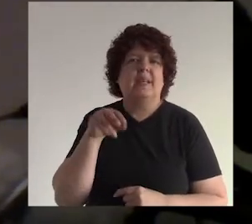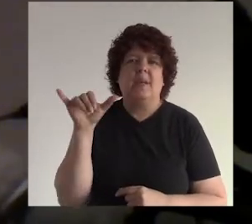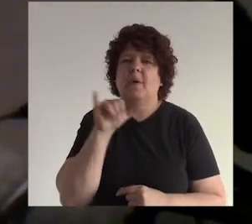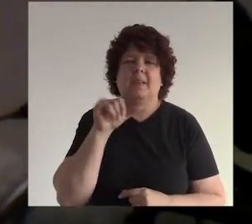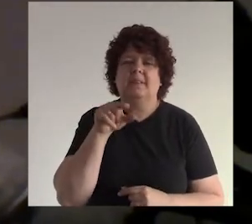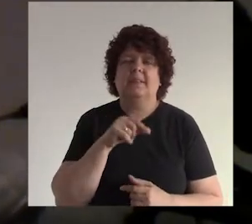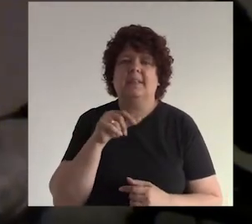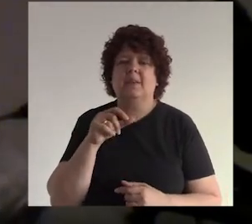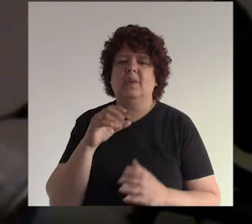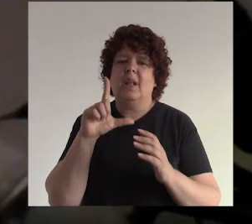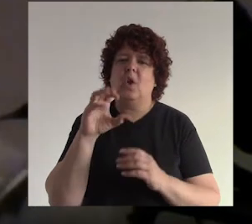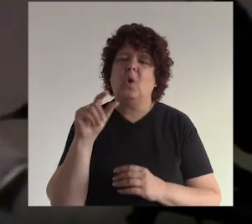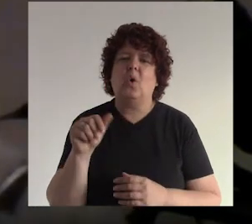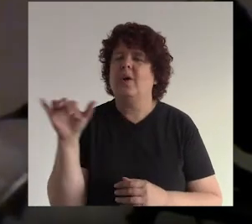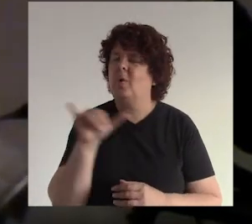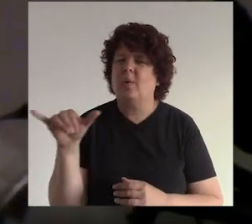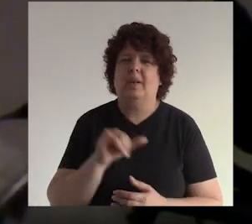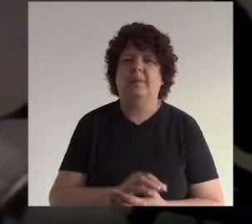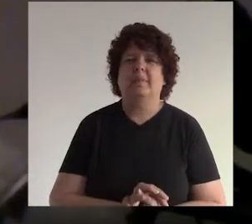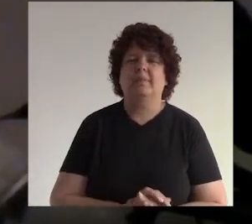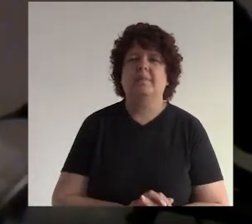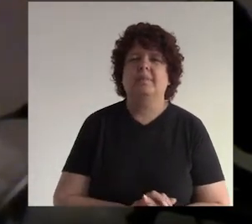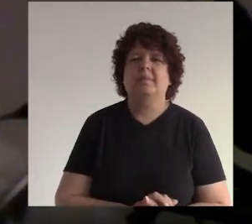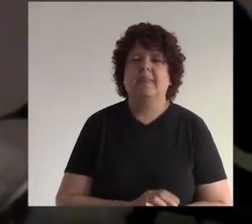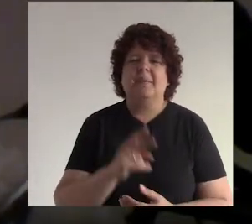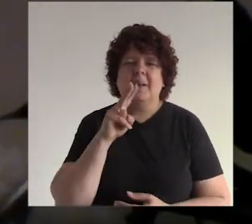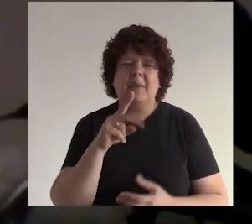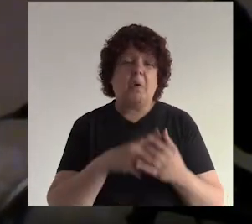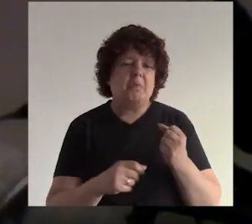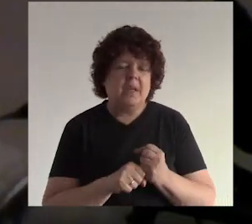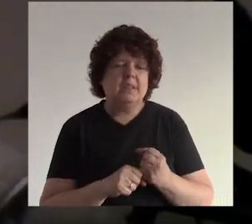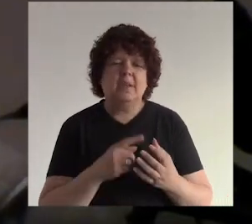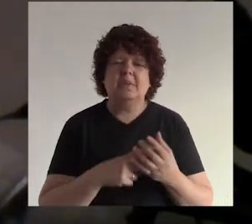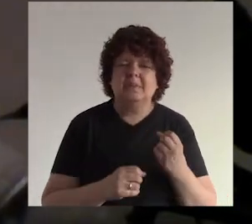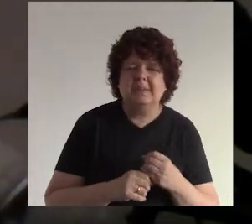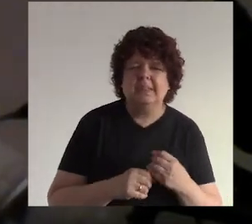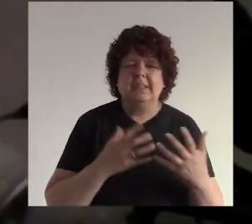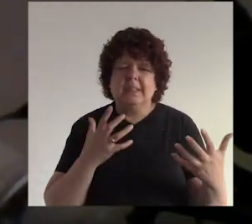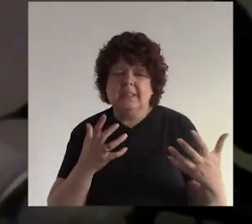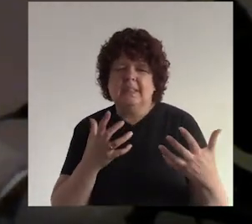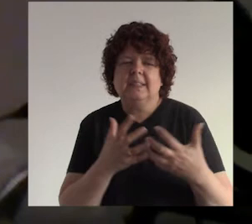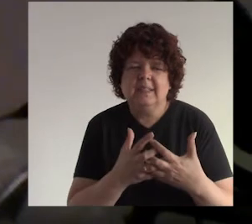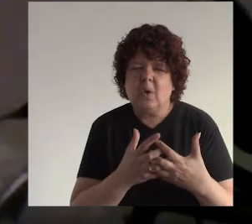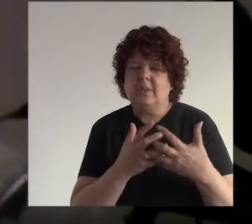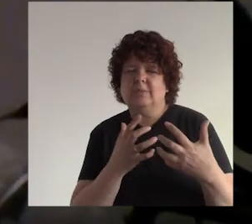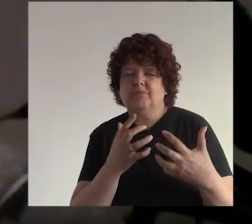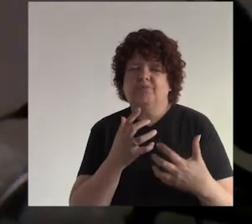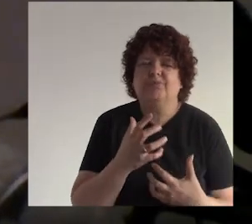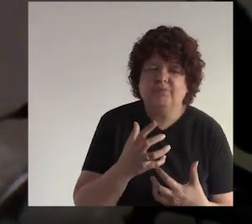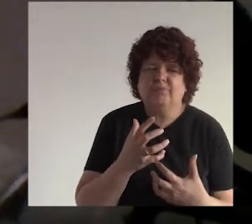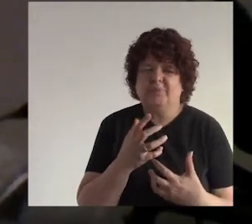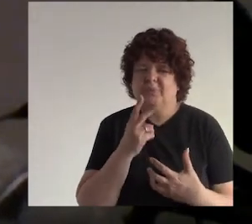y de hecho te genera cierta confianza desconfianza o te genera empatía o te